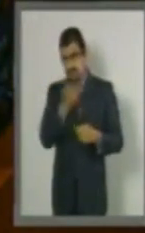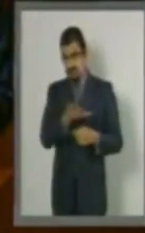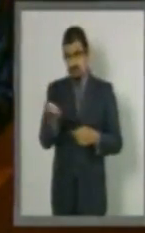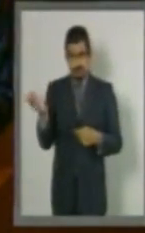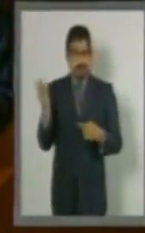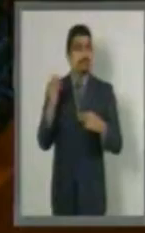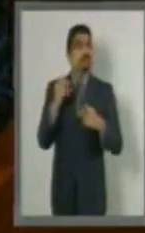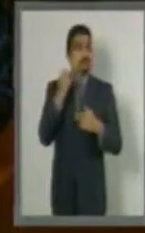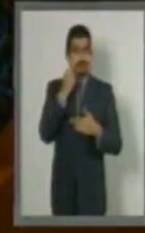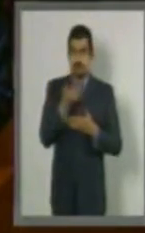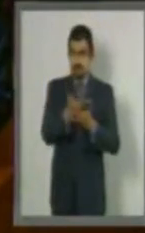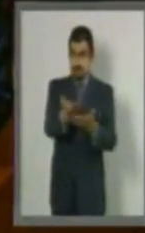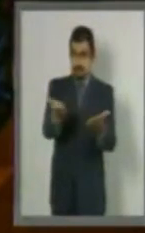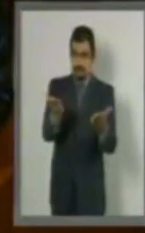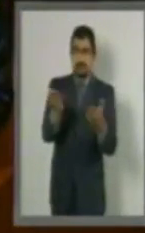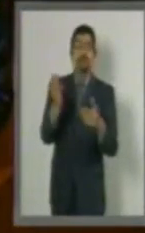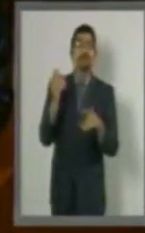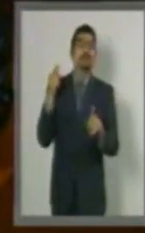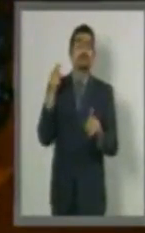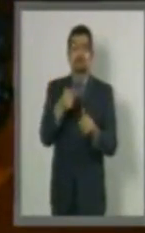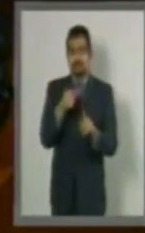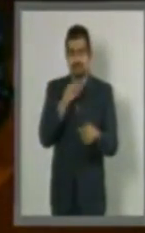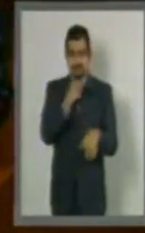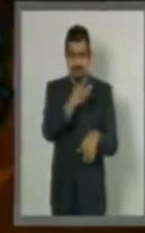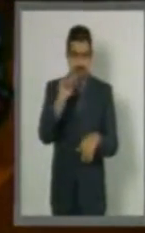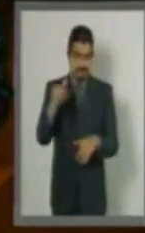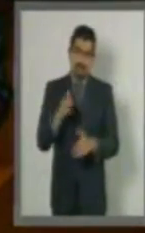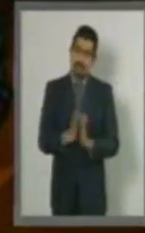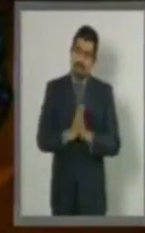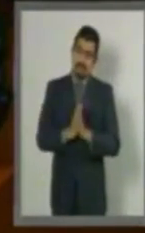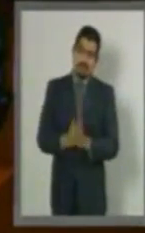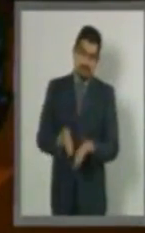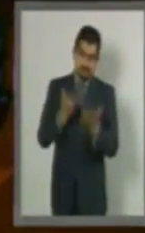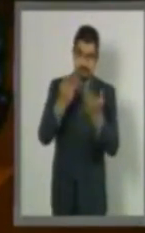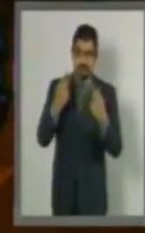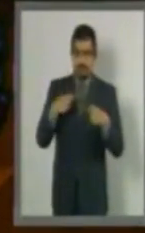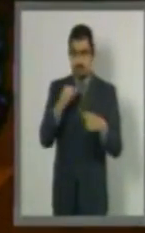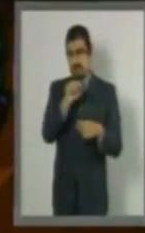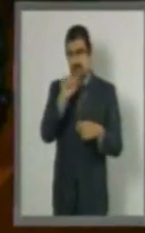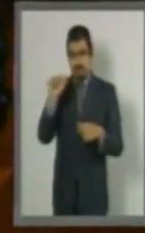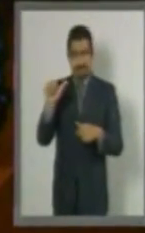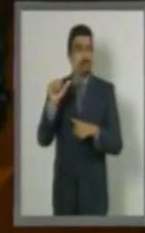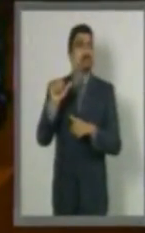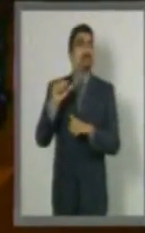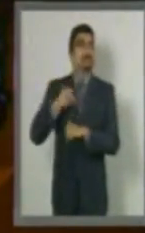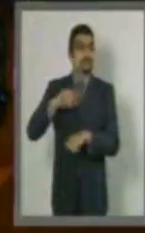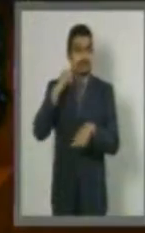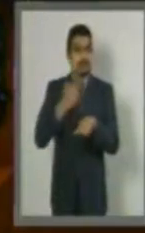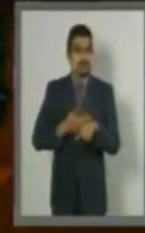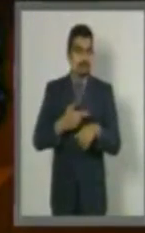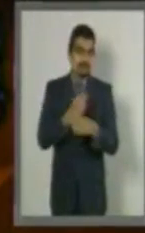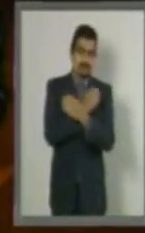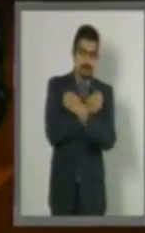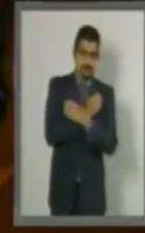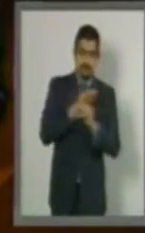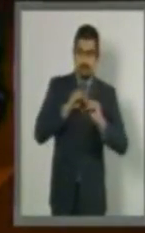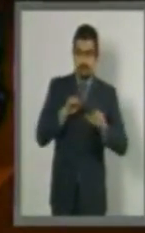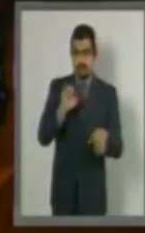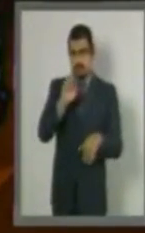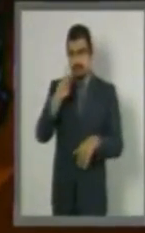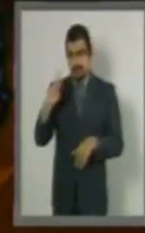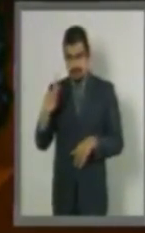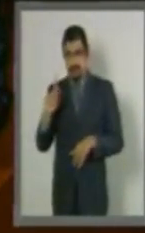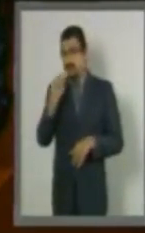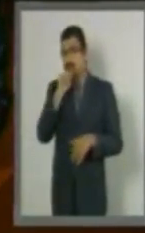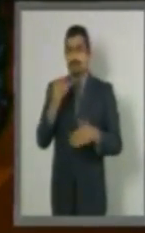esta soberanía por la que se exhorta respetuosamente a la Secretaría de Salud y Educación Pública para